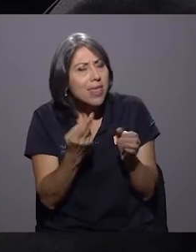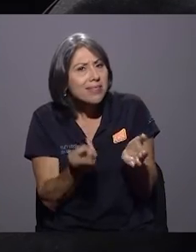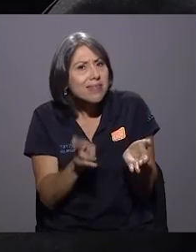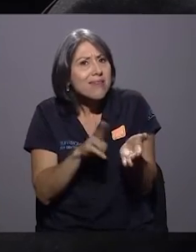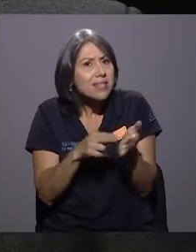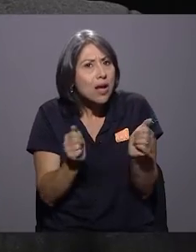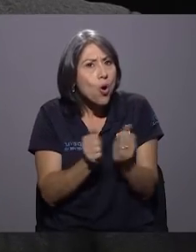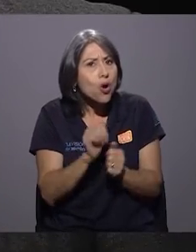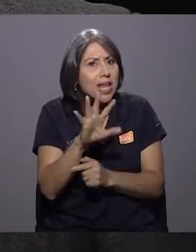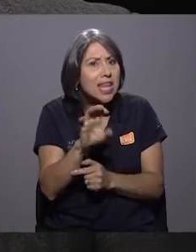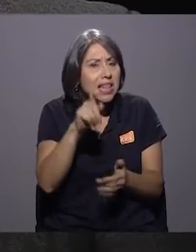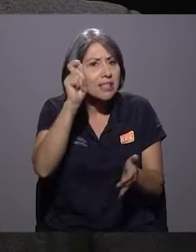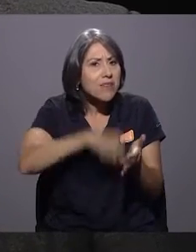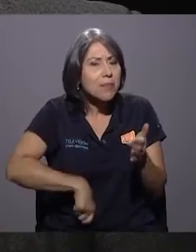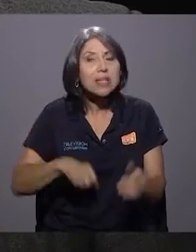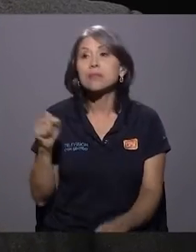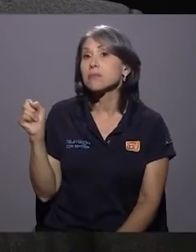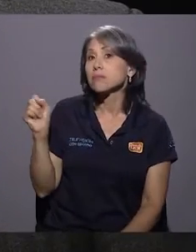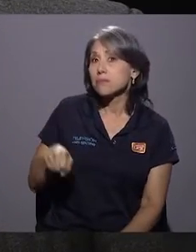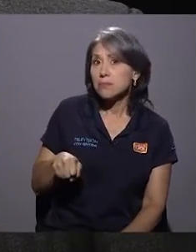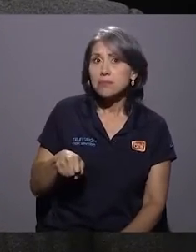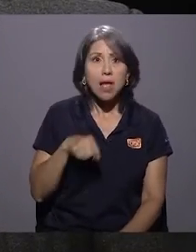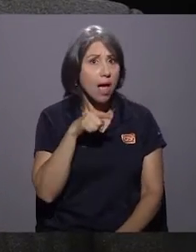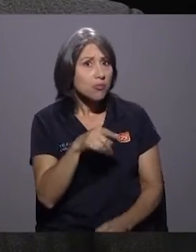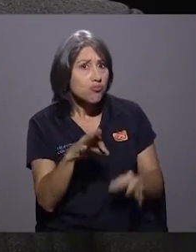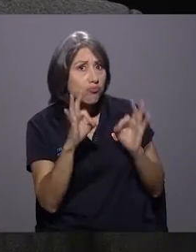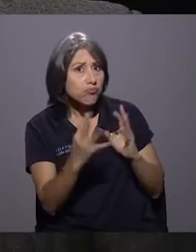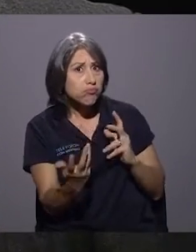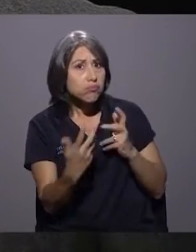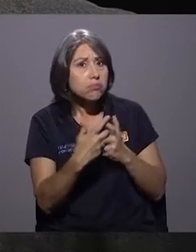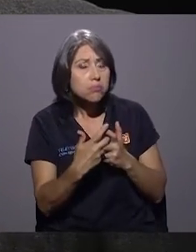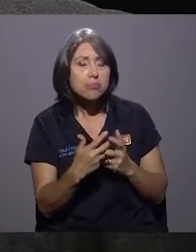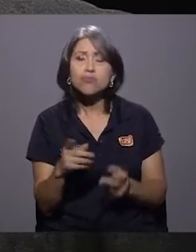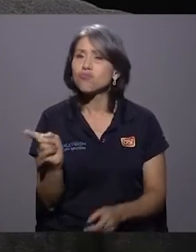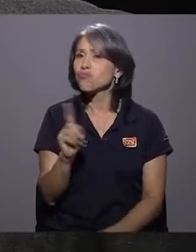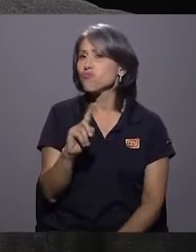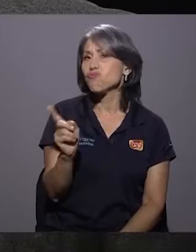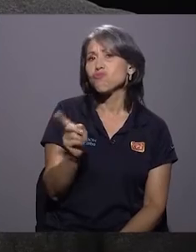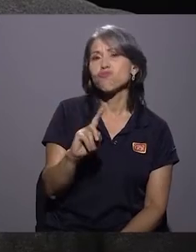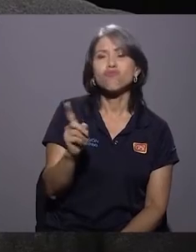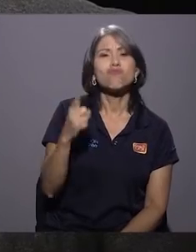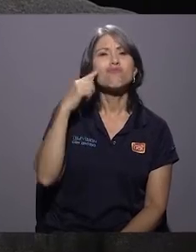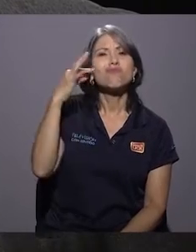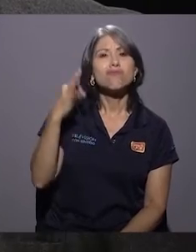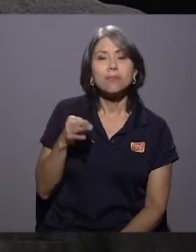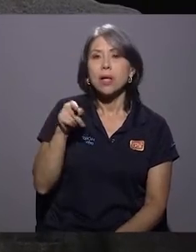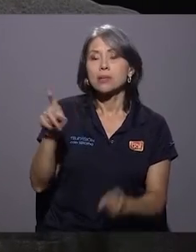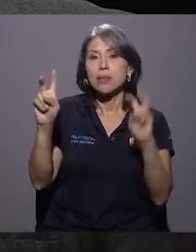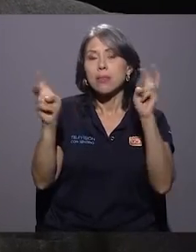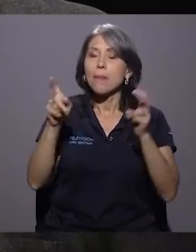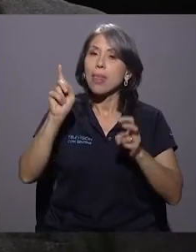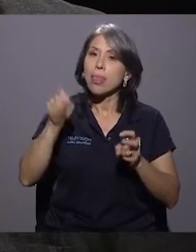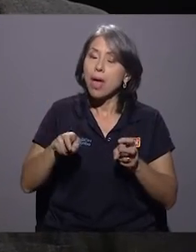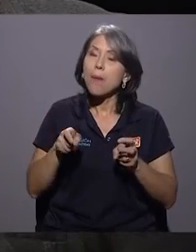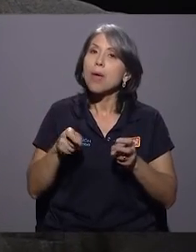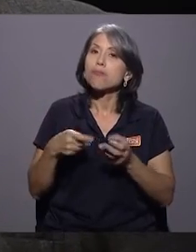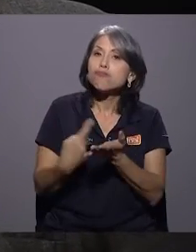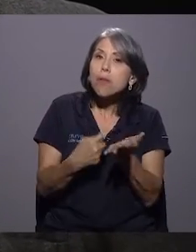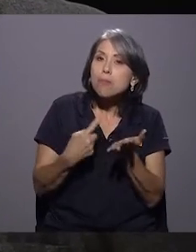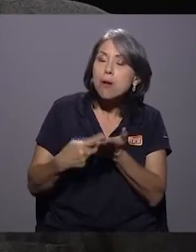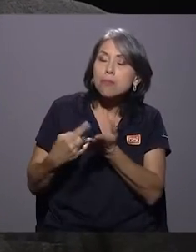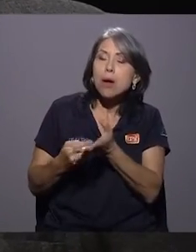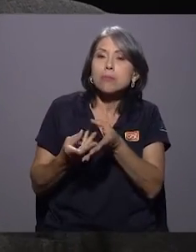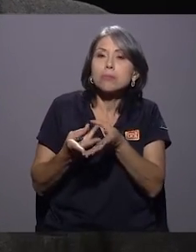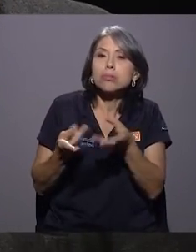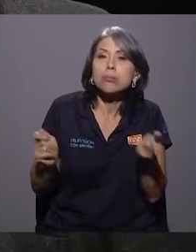500 firmas. Así es. ¿Es eso consecuente con procesos electorales? No, a mí me parece que es un tema que hay que resolver y